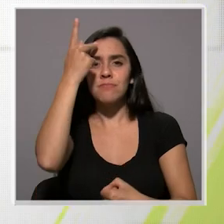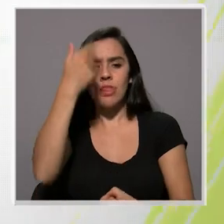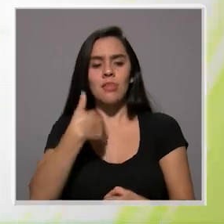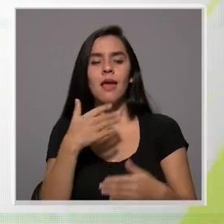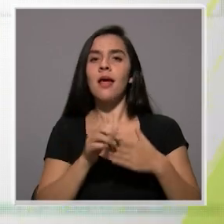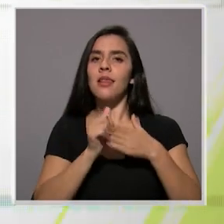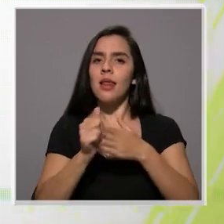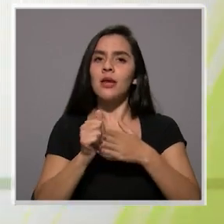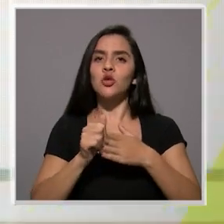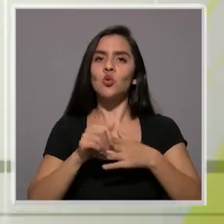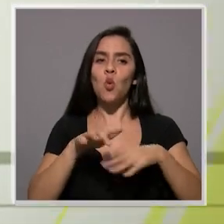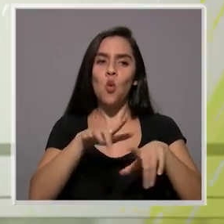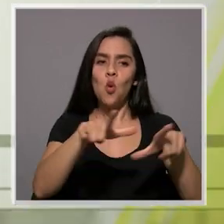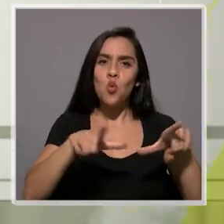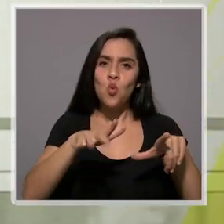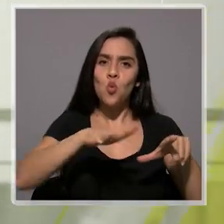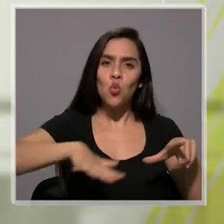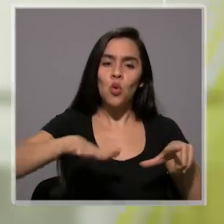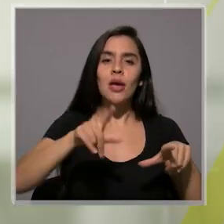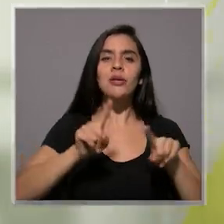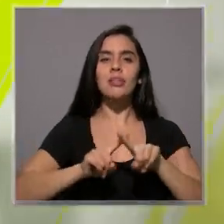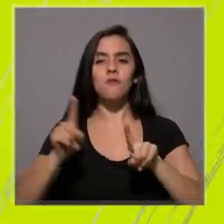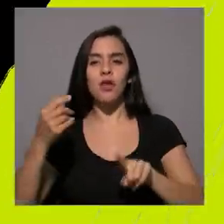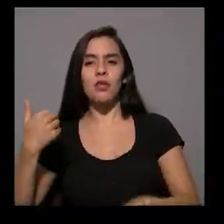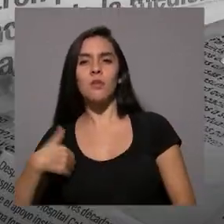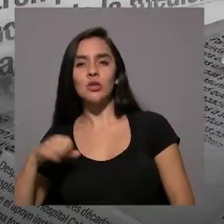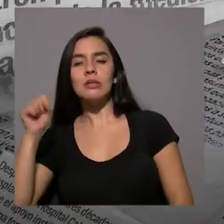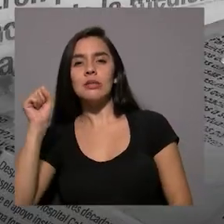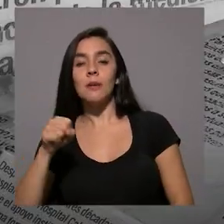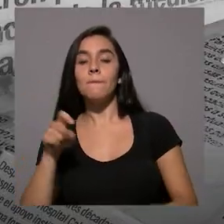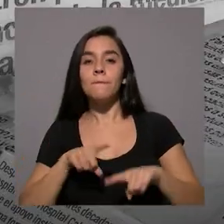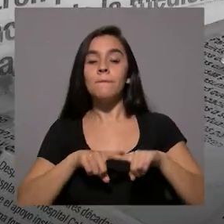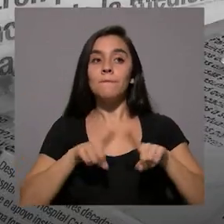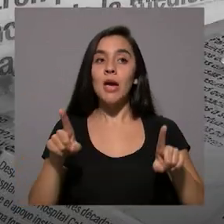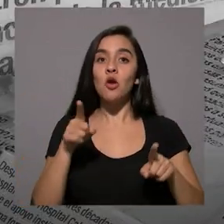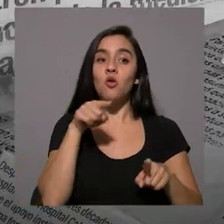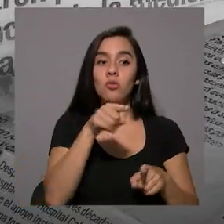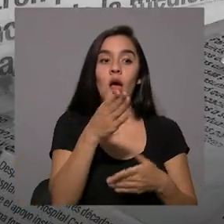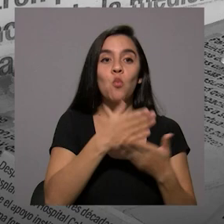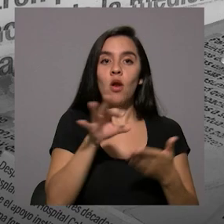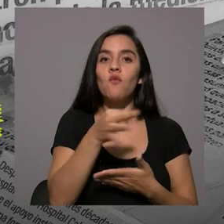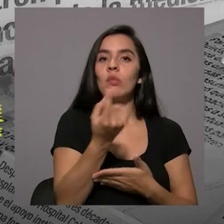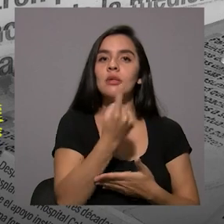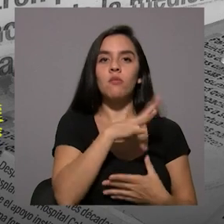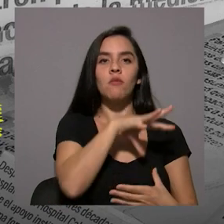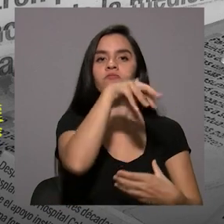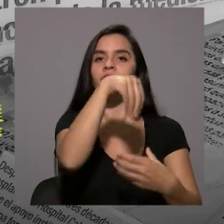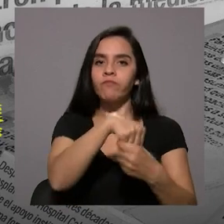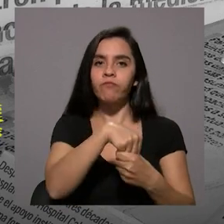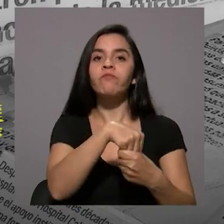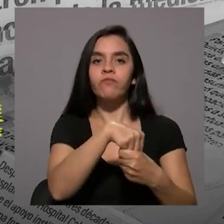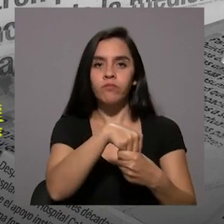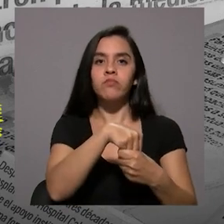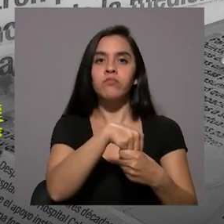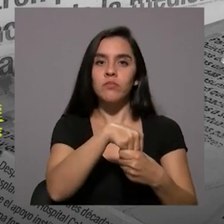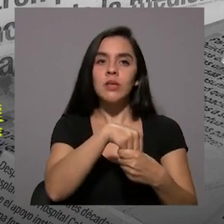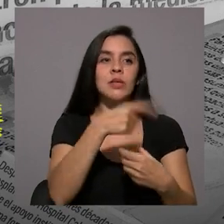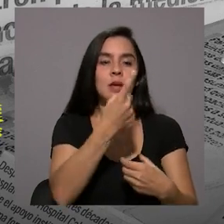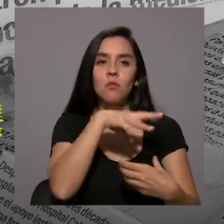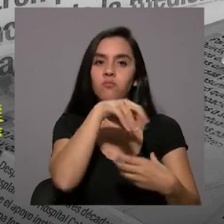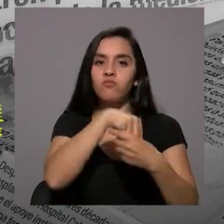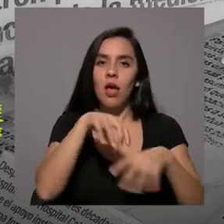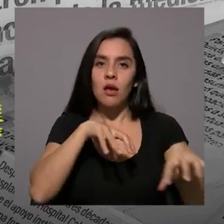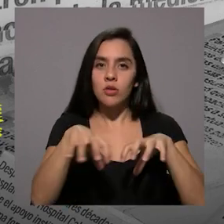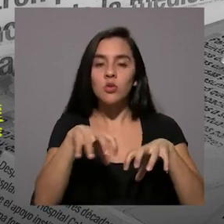tienen un liderazgo local que es muy distinto al masculino, y que de alguna manera las ha mantenido también replegadas en